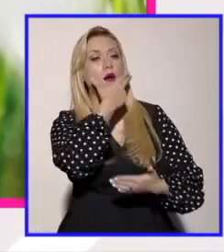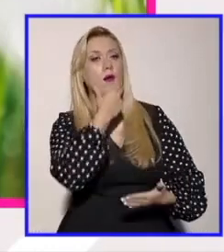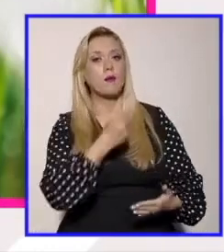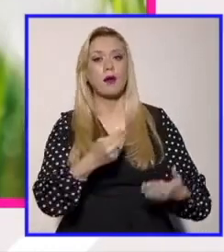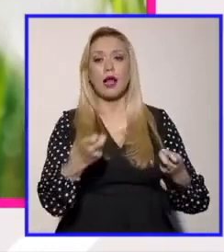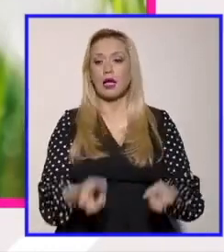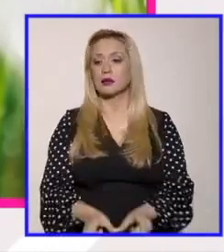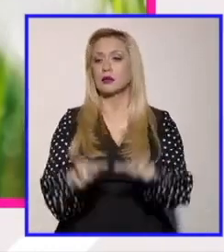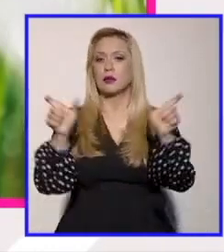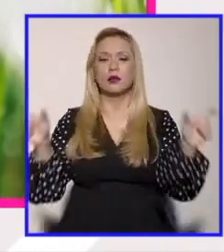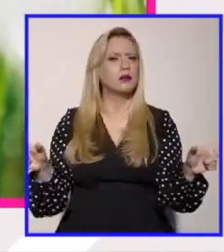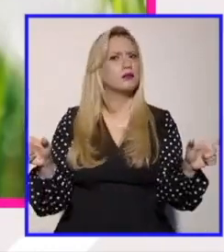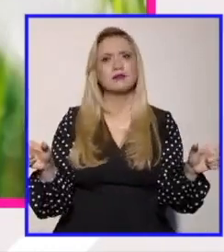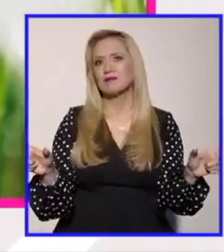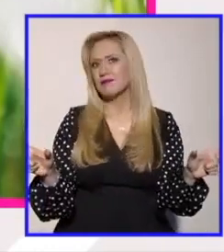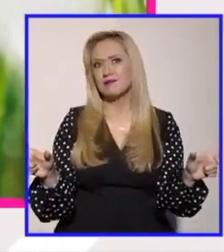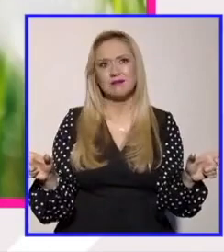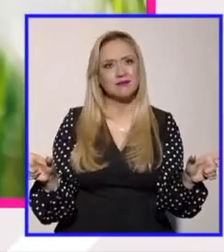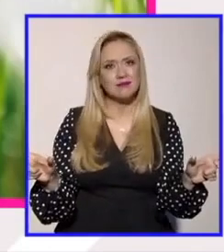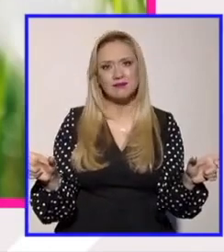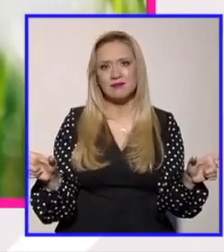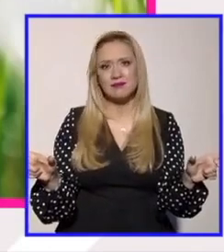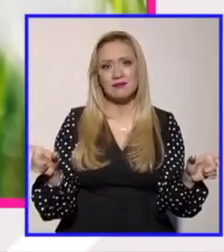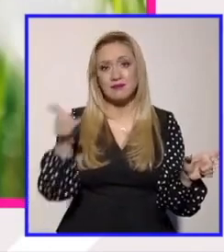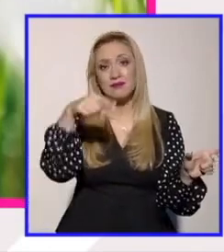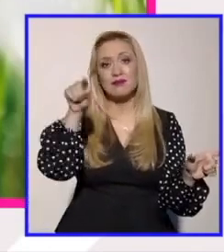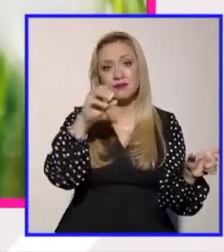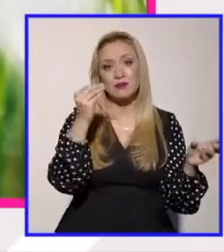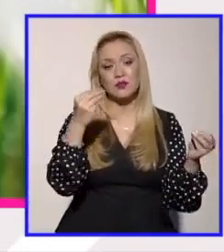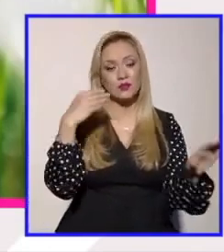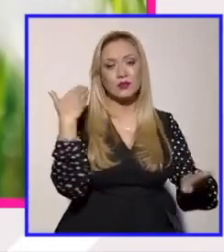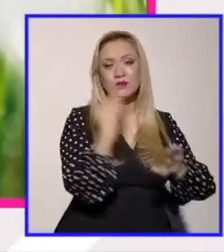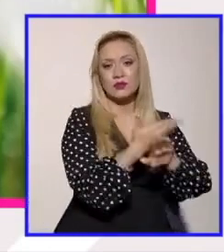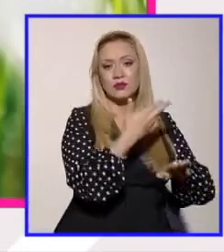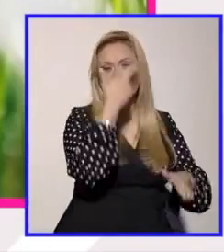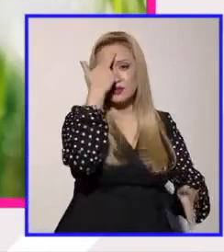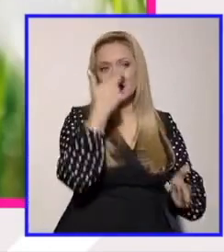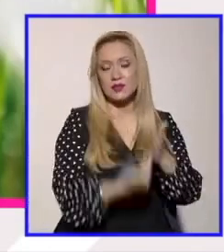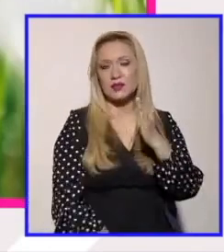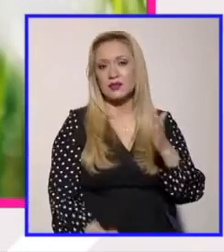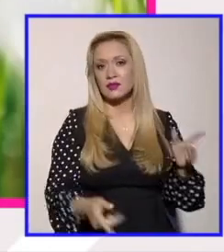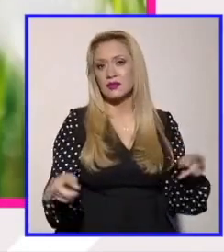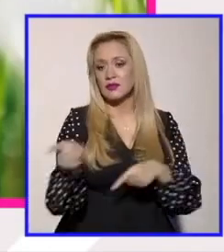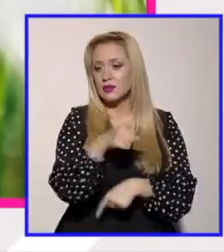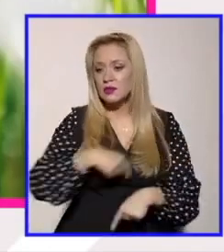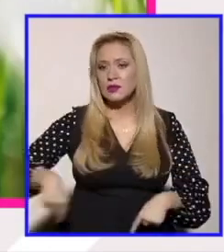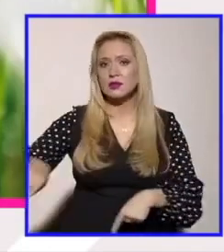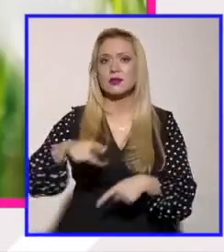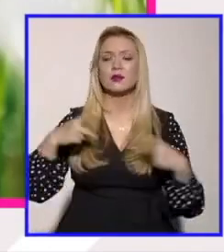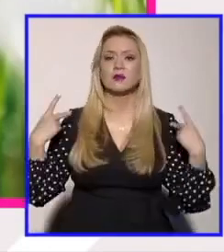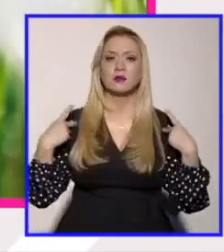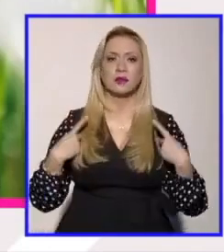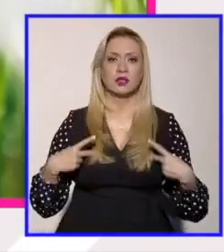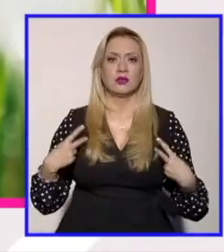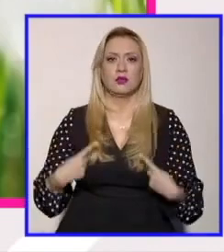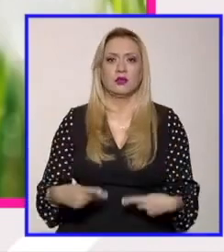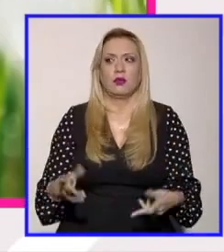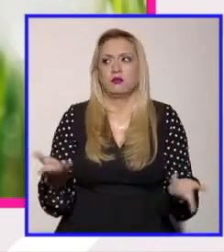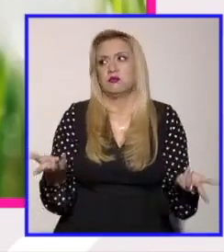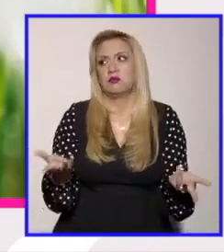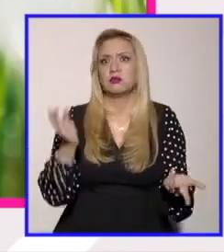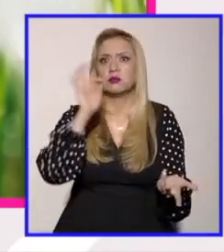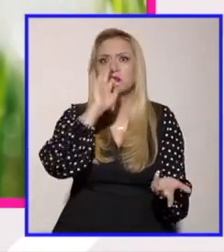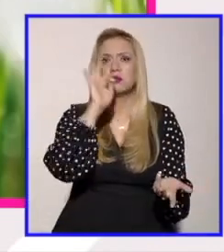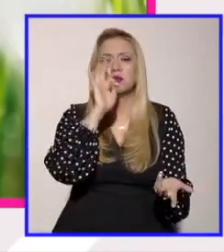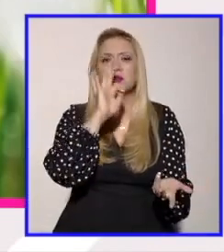sentido hay mecanismos de violencia que de hecho persiguen a cuerpos alcanzan a cuerpos no por su biología sino por